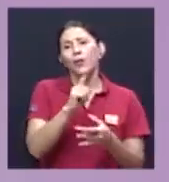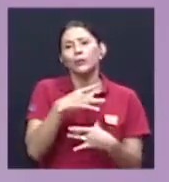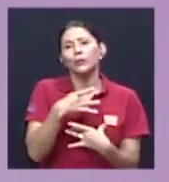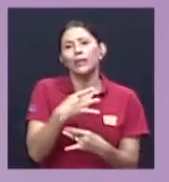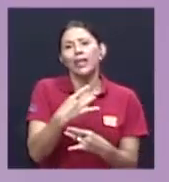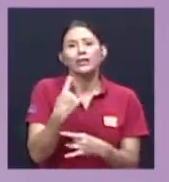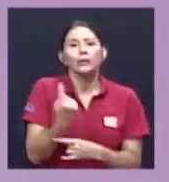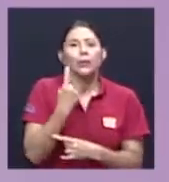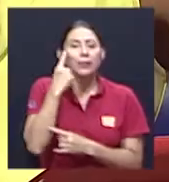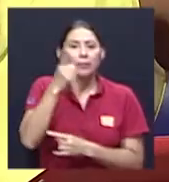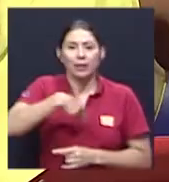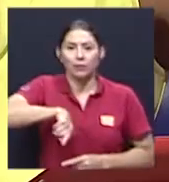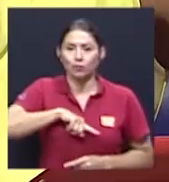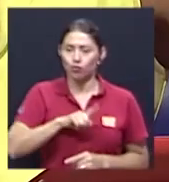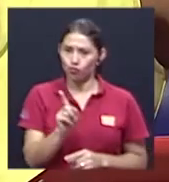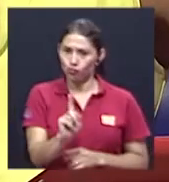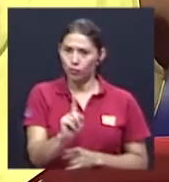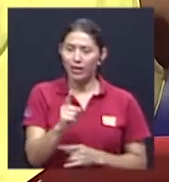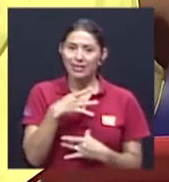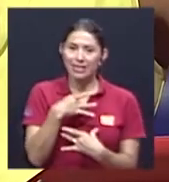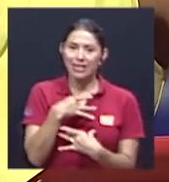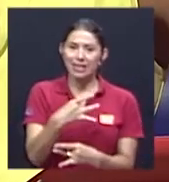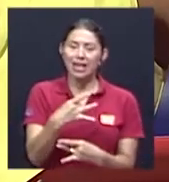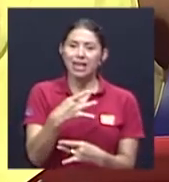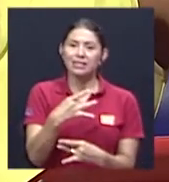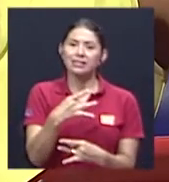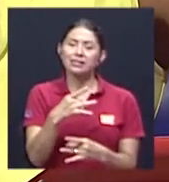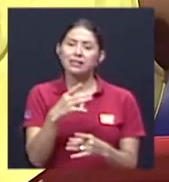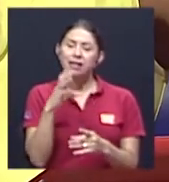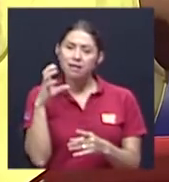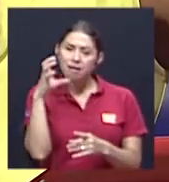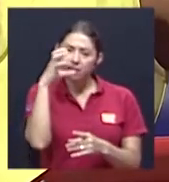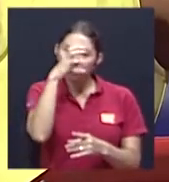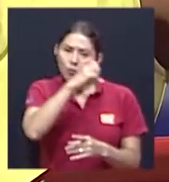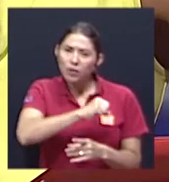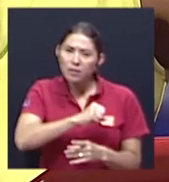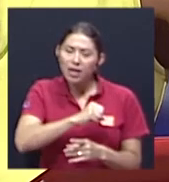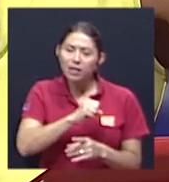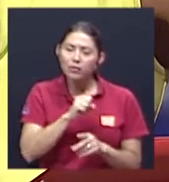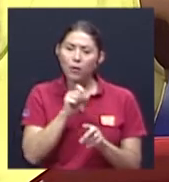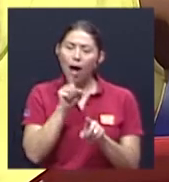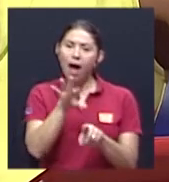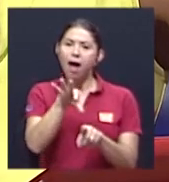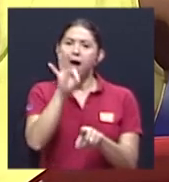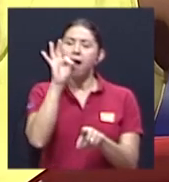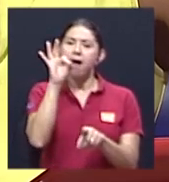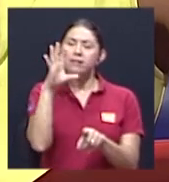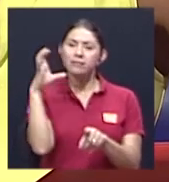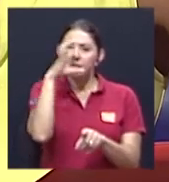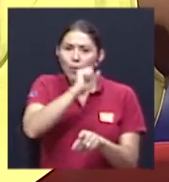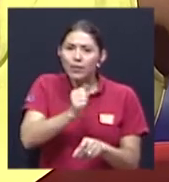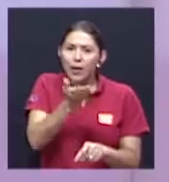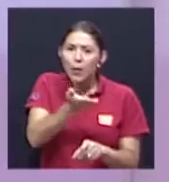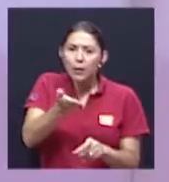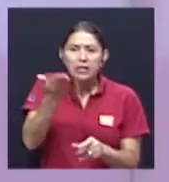únicamente para nosotros, sino es el interés del descubrimiento, del encontrar cosas que estaban ahí ocultas, que uno a veces